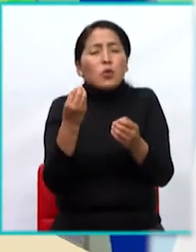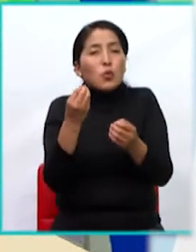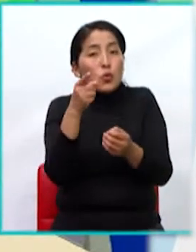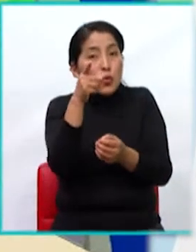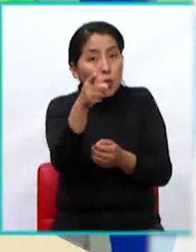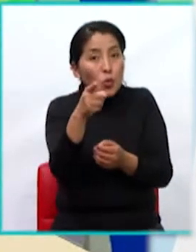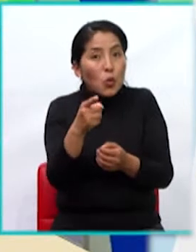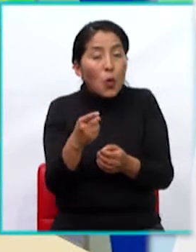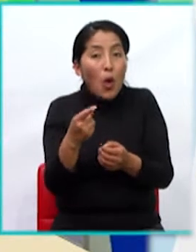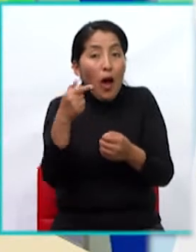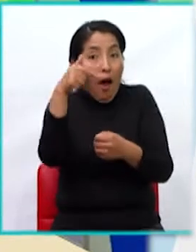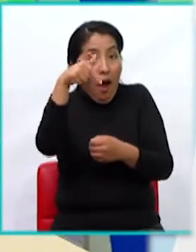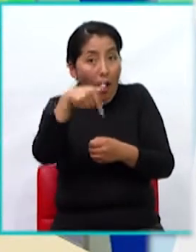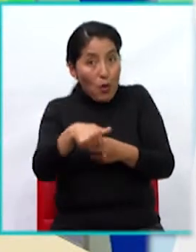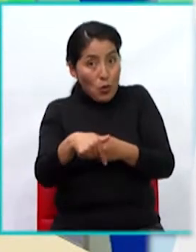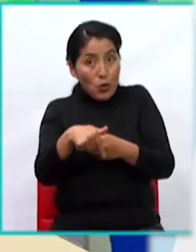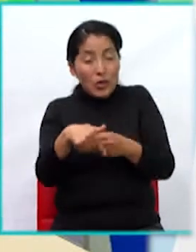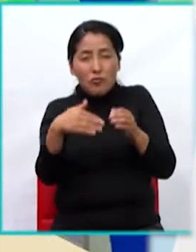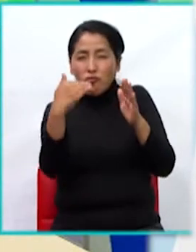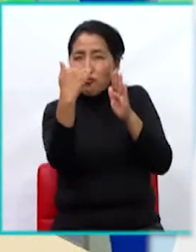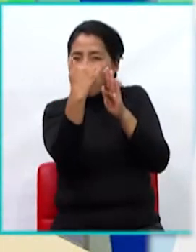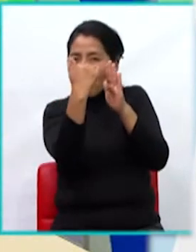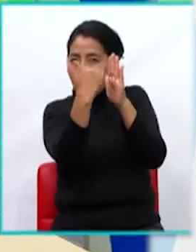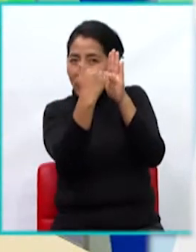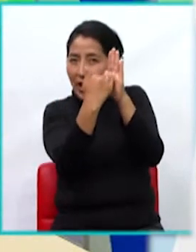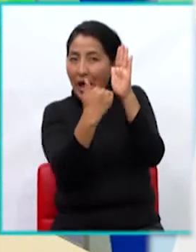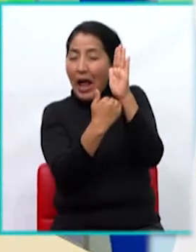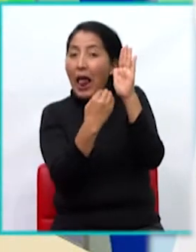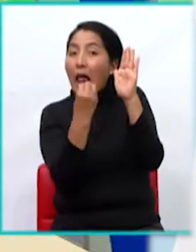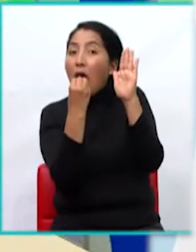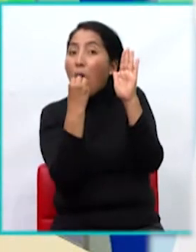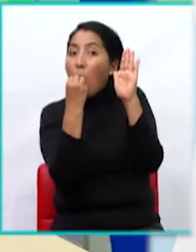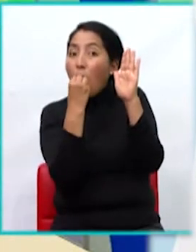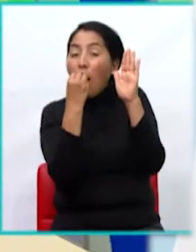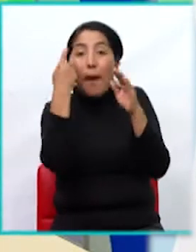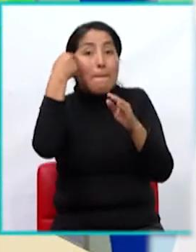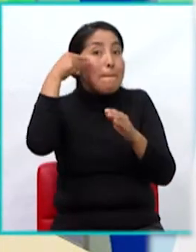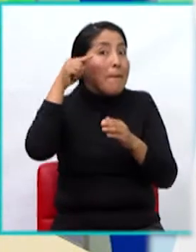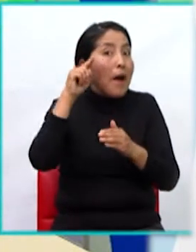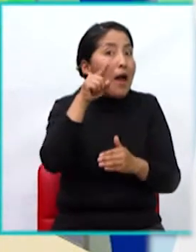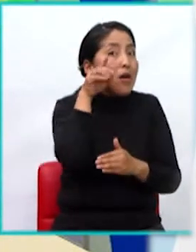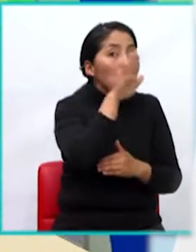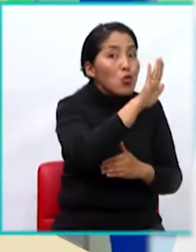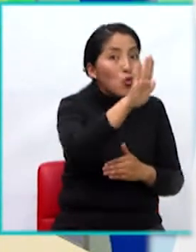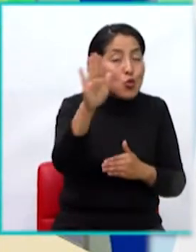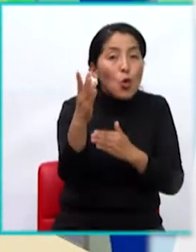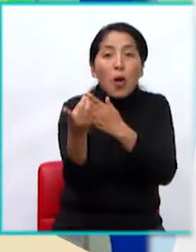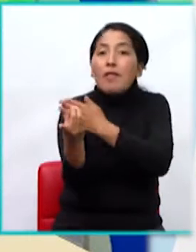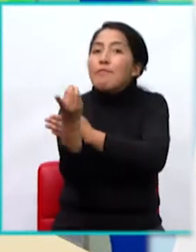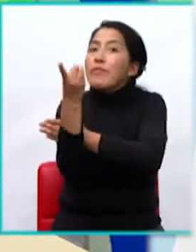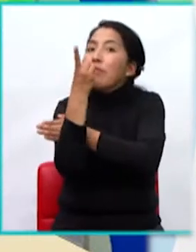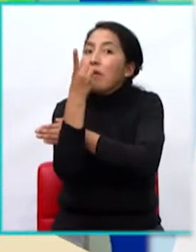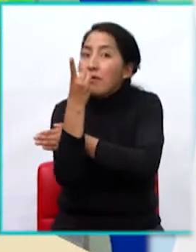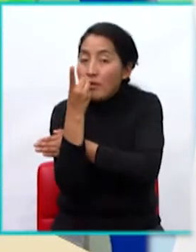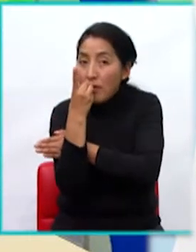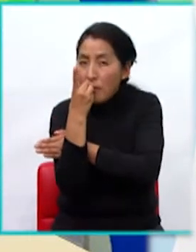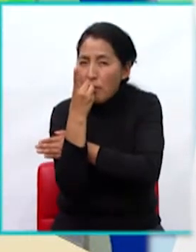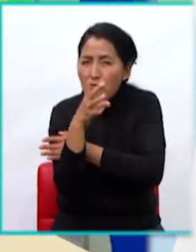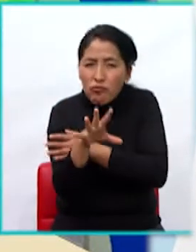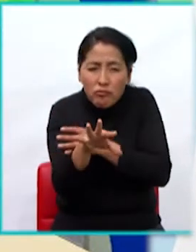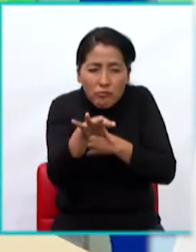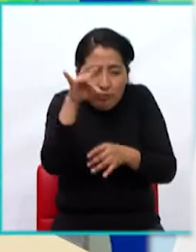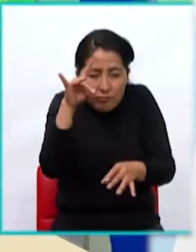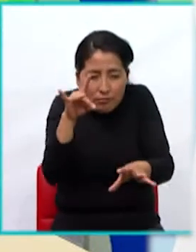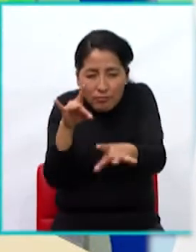comer. Este menú lo vamos a hacer para el desayuno. Y vamos a escoger puras